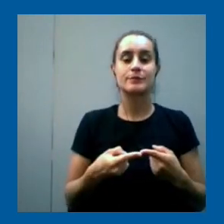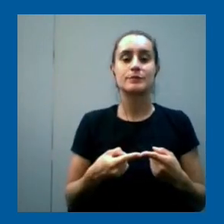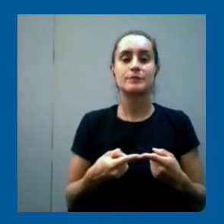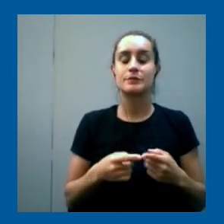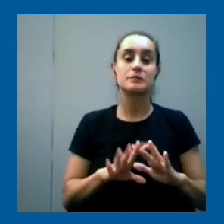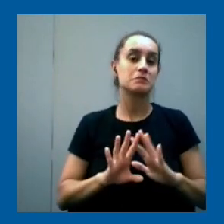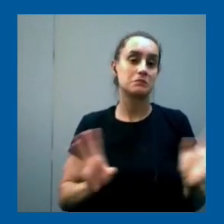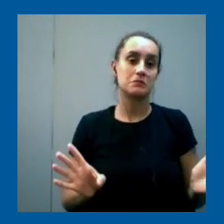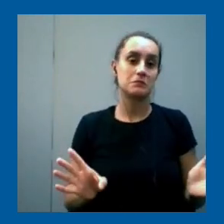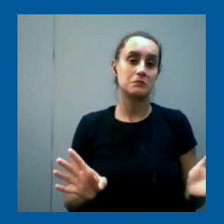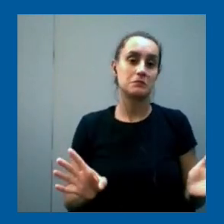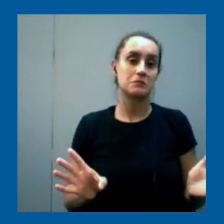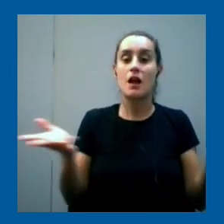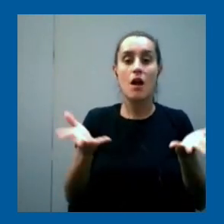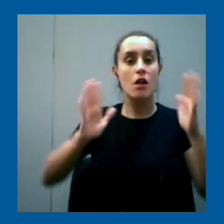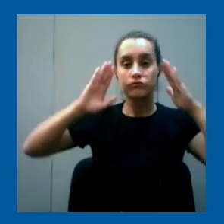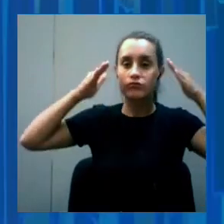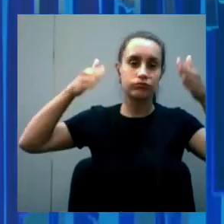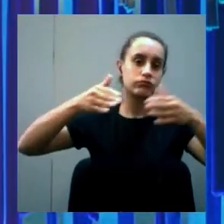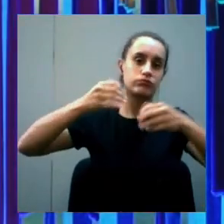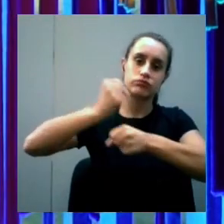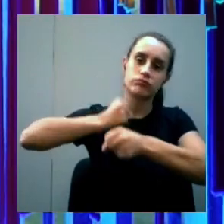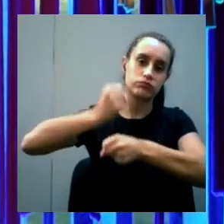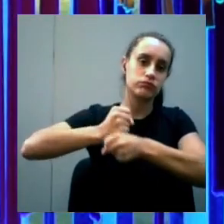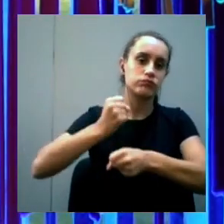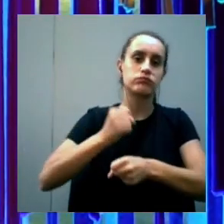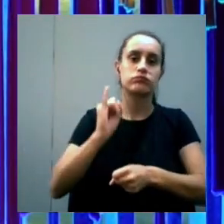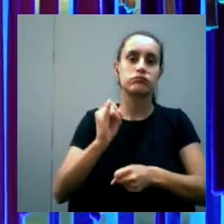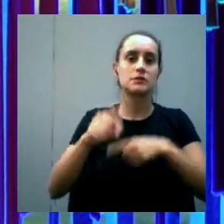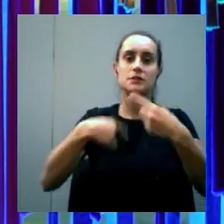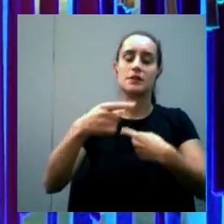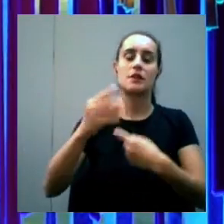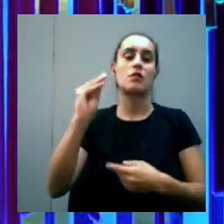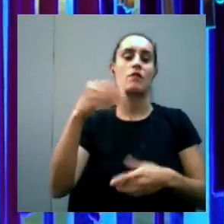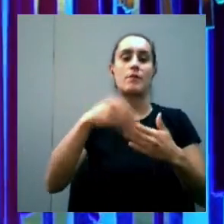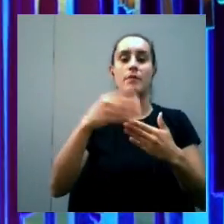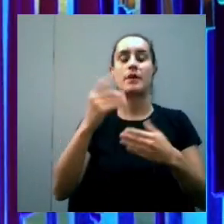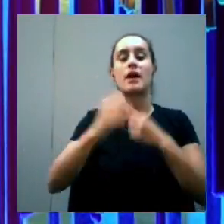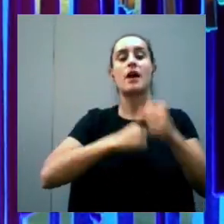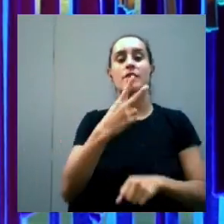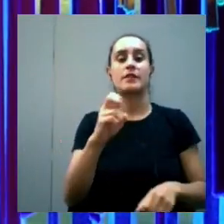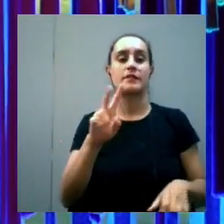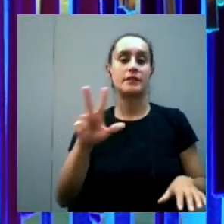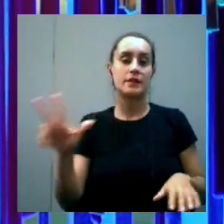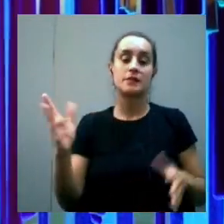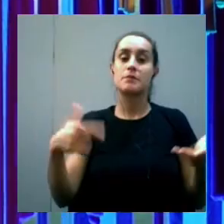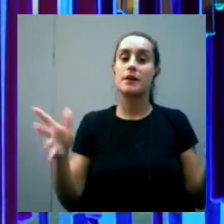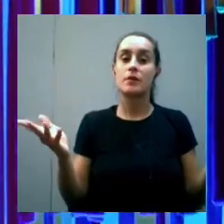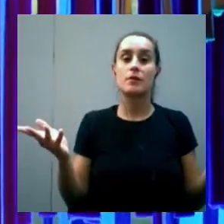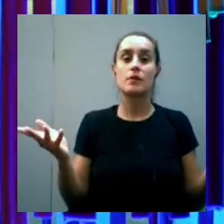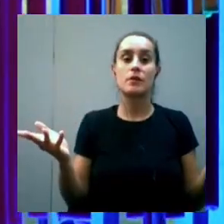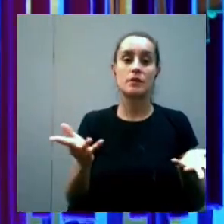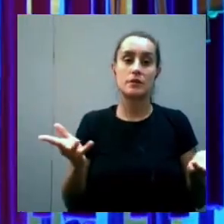estaremos abocados a eso seguiremos también con jóvenes a programar en 2023 pero con nuestra